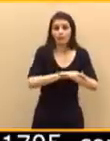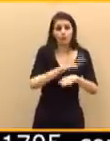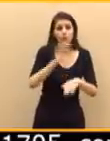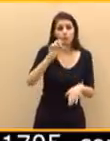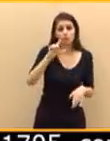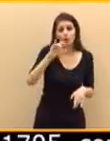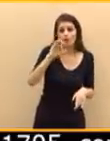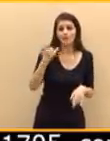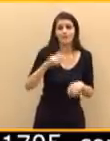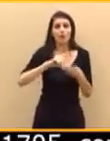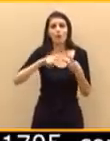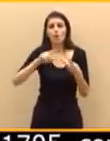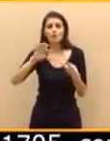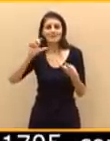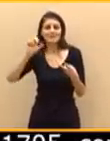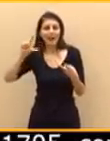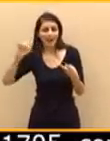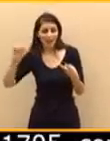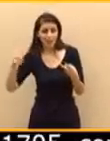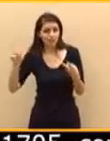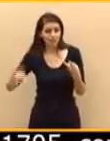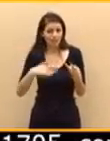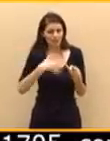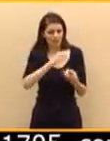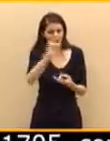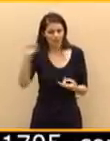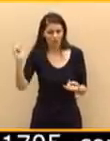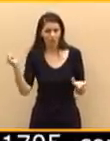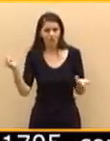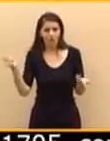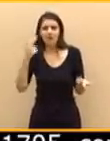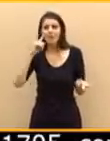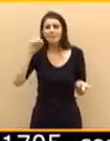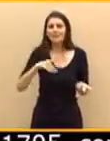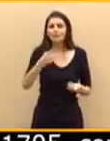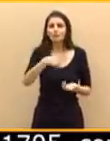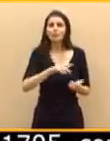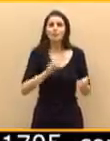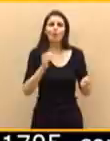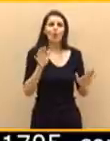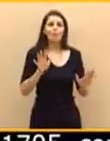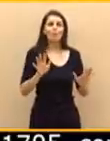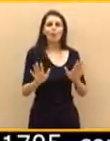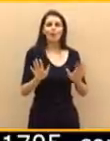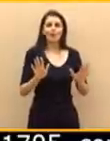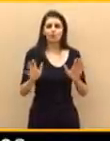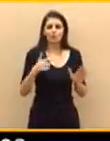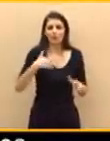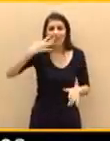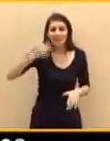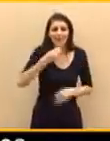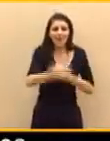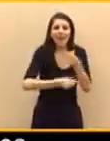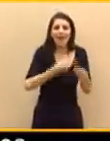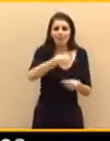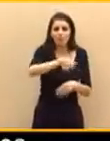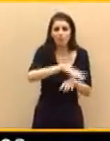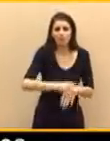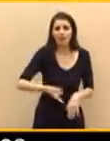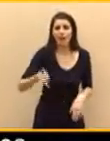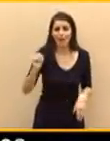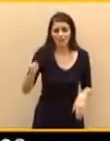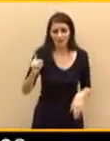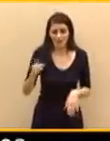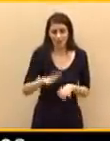aquellos ministros, comparados con los que tenemos hoy, pues parecen muy moderados. Pero lo que ustedes están haciendo, lo que ustedes están amenazando, precisamente cuando el presidente ha hablado de políticas